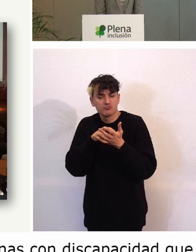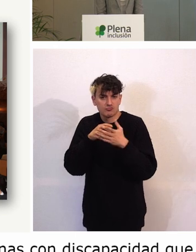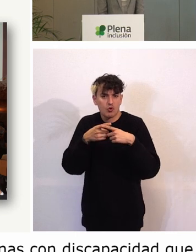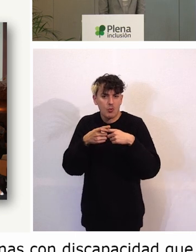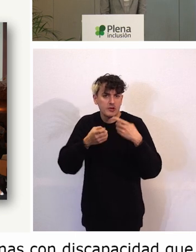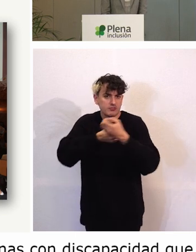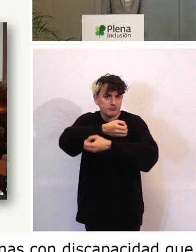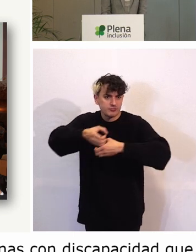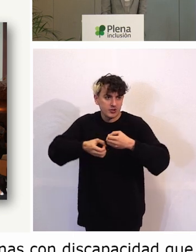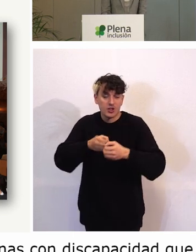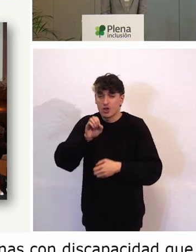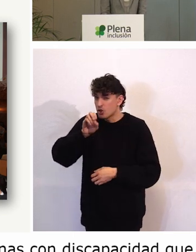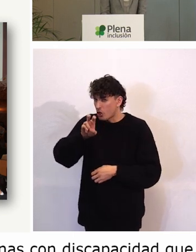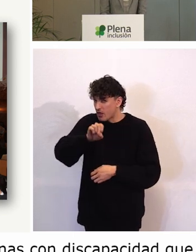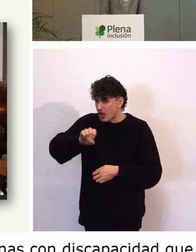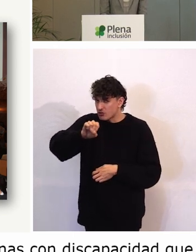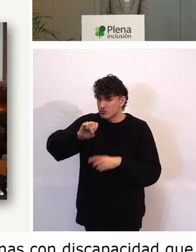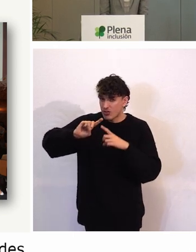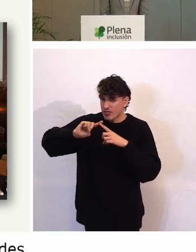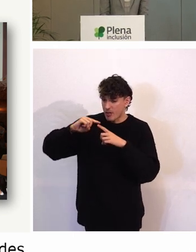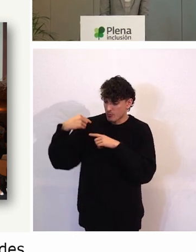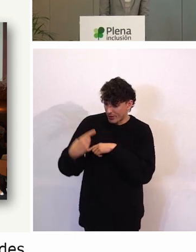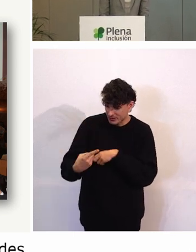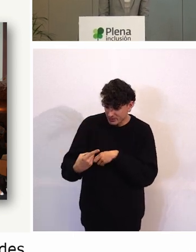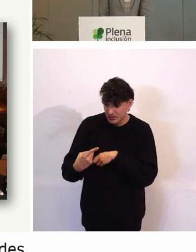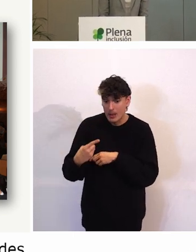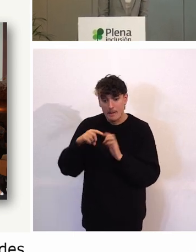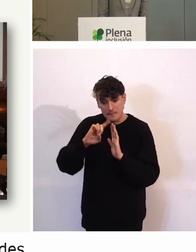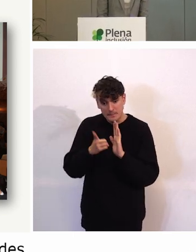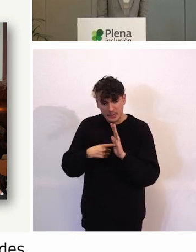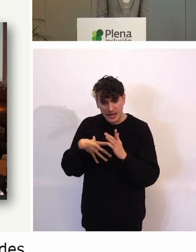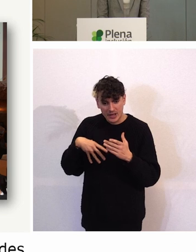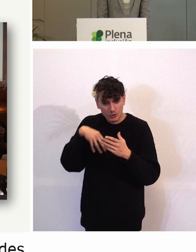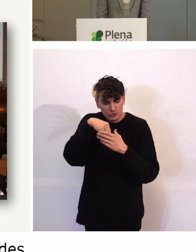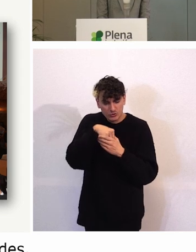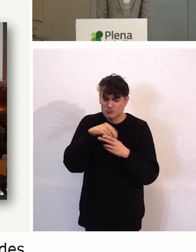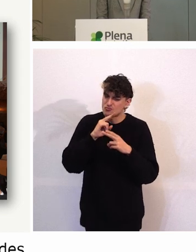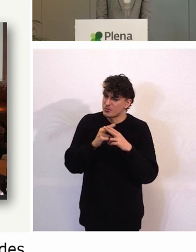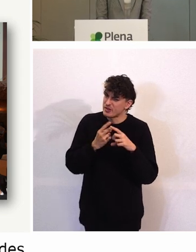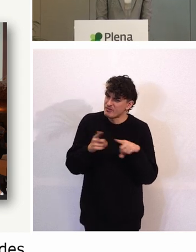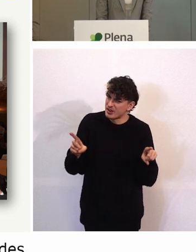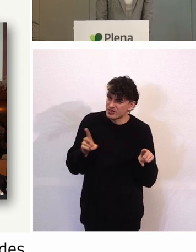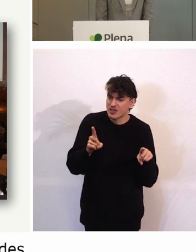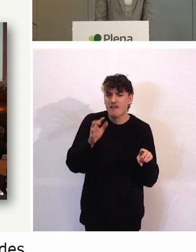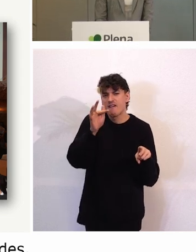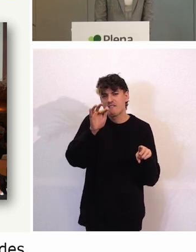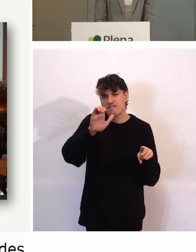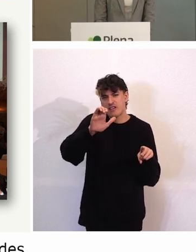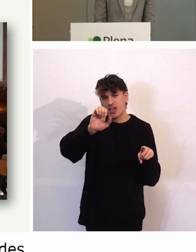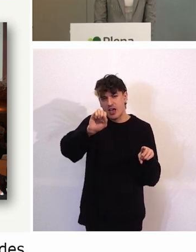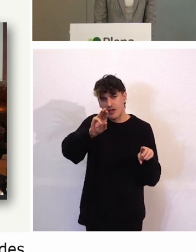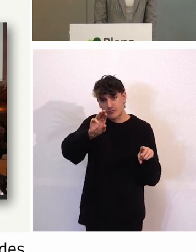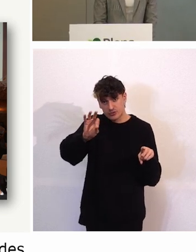Doce años después, Plena Inclusión, entonces se llamaba FEAPS, organiza un